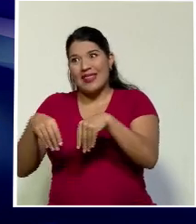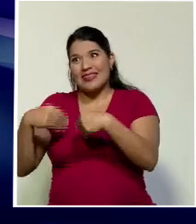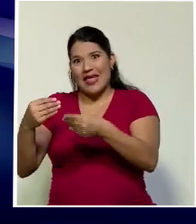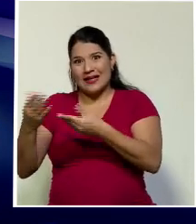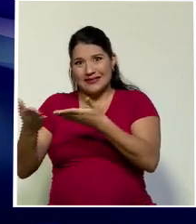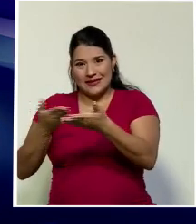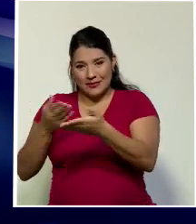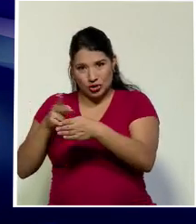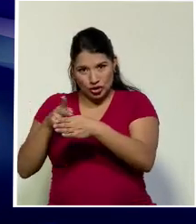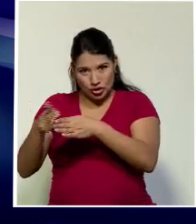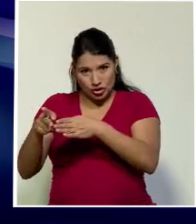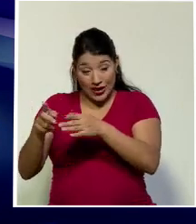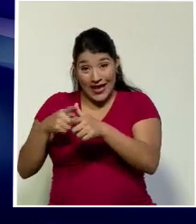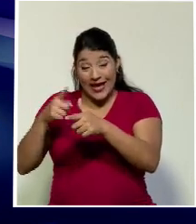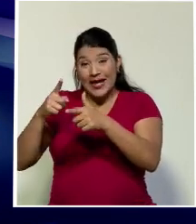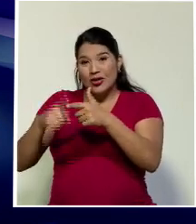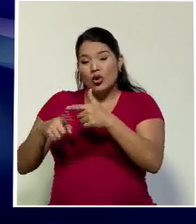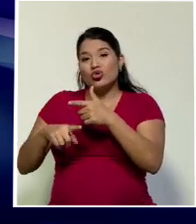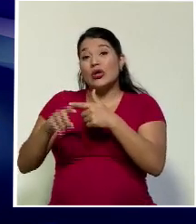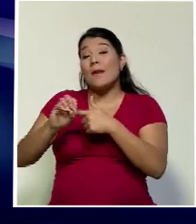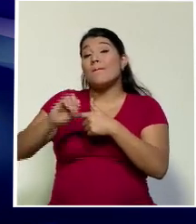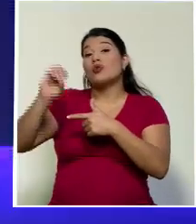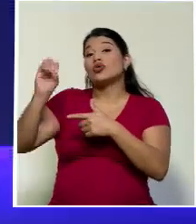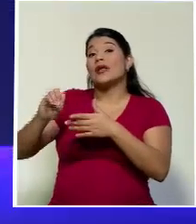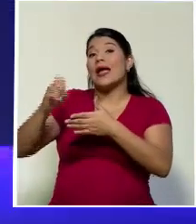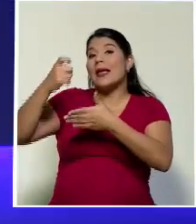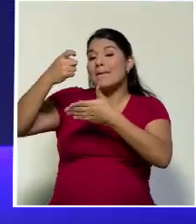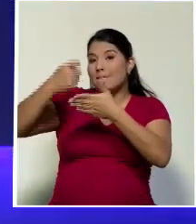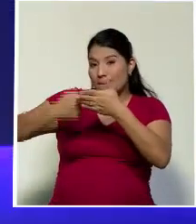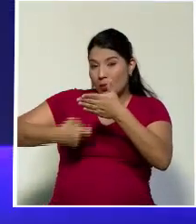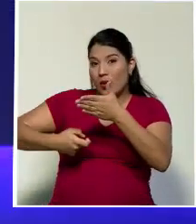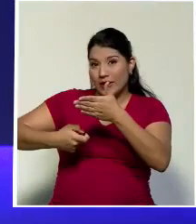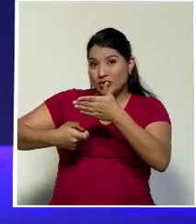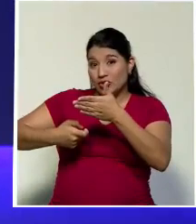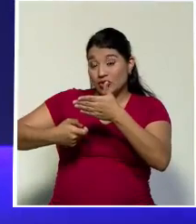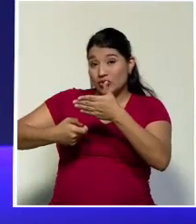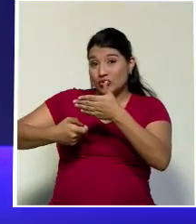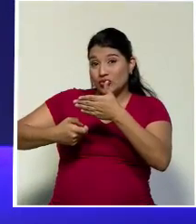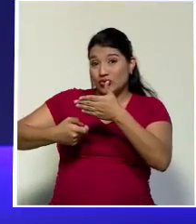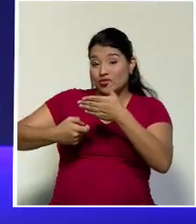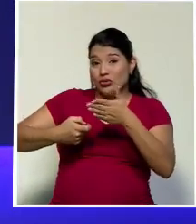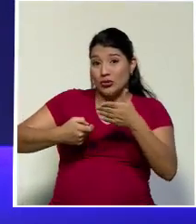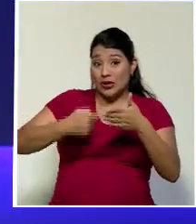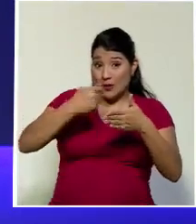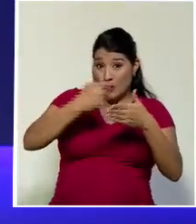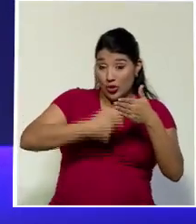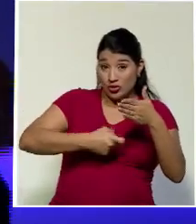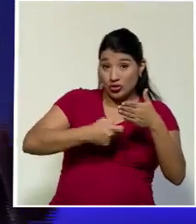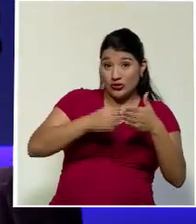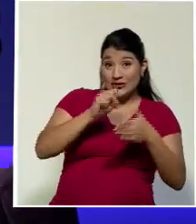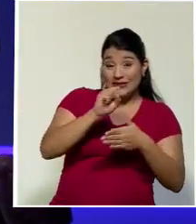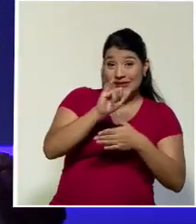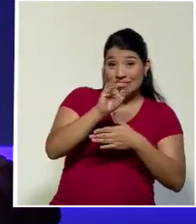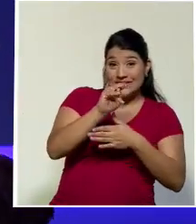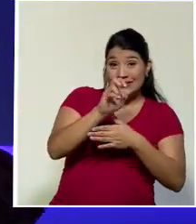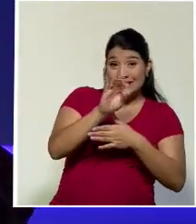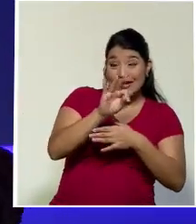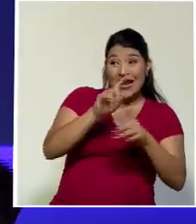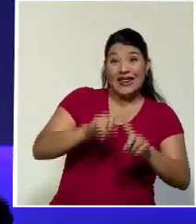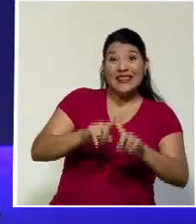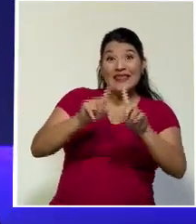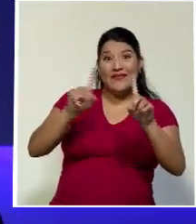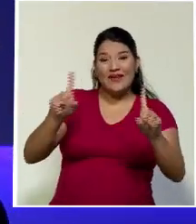La tasa de impuestos que paga Ernesto en su trabajo en el SINAR es diferente a la